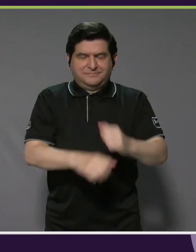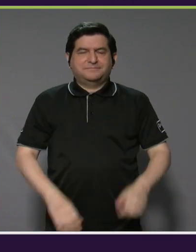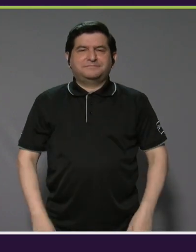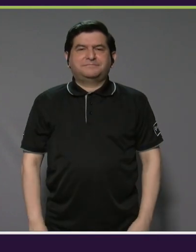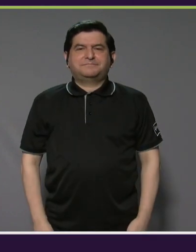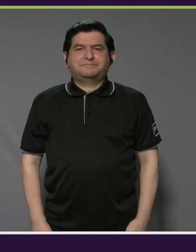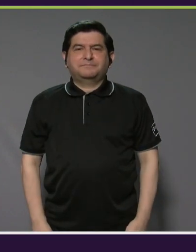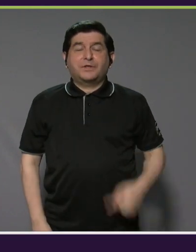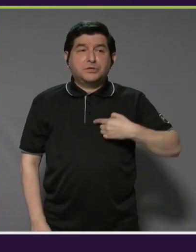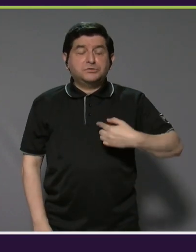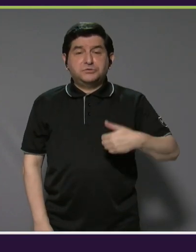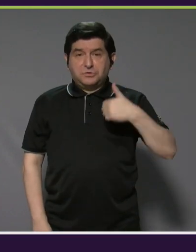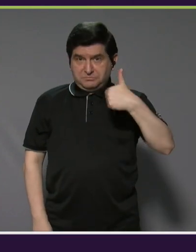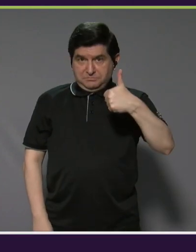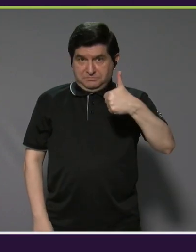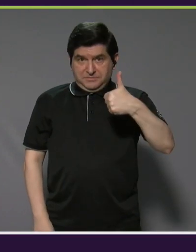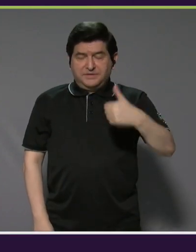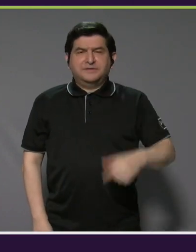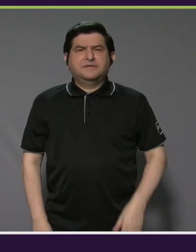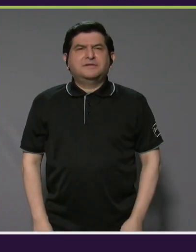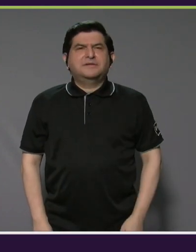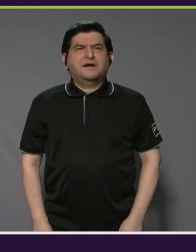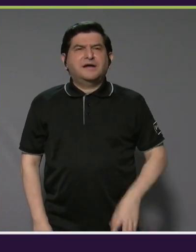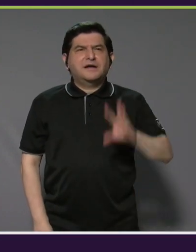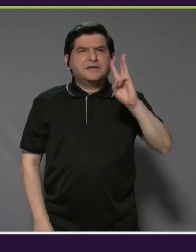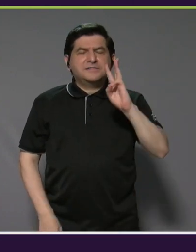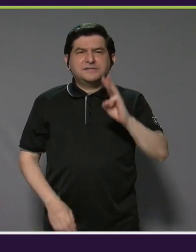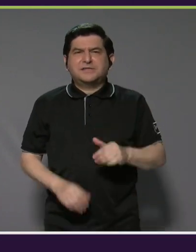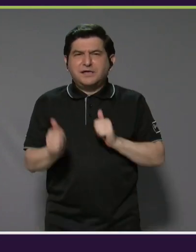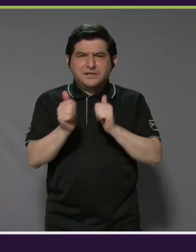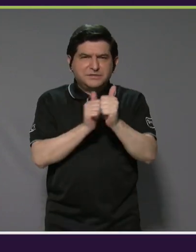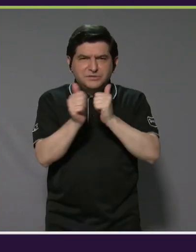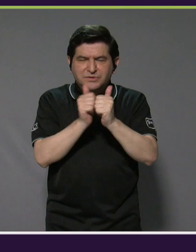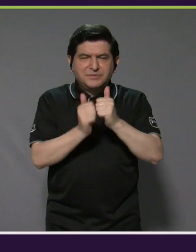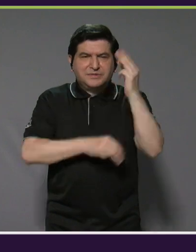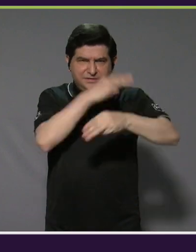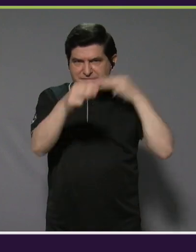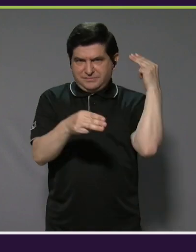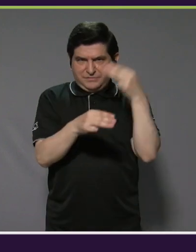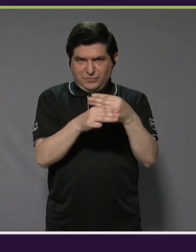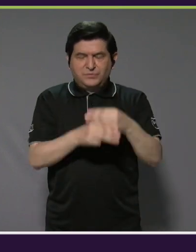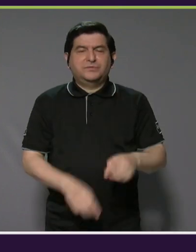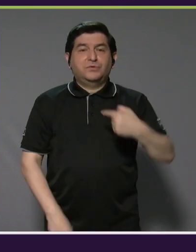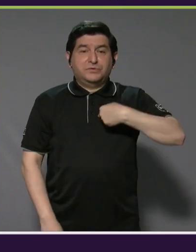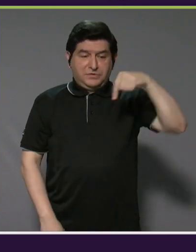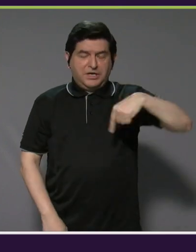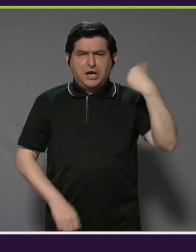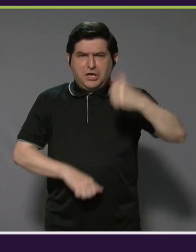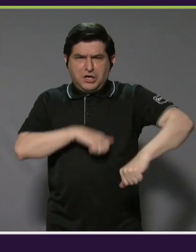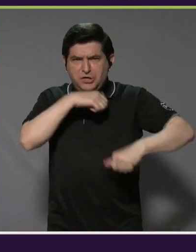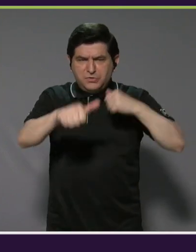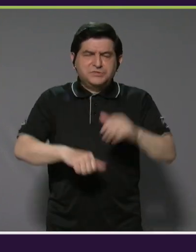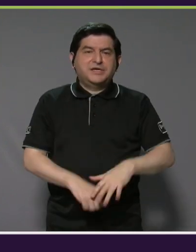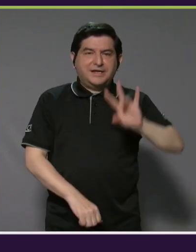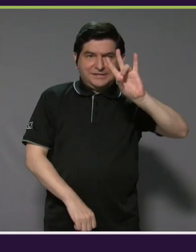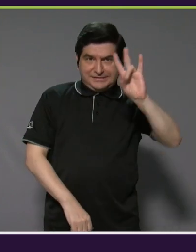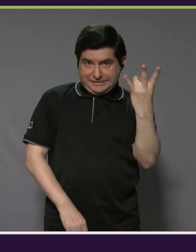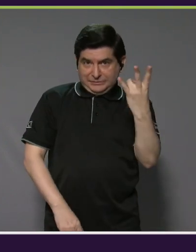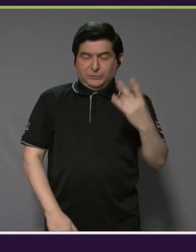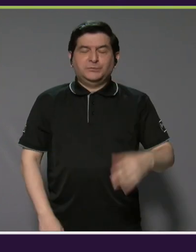He ganado seis campeonatos mundiales. Estoy aquí luchando por el séptimo